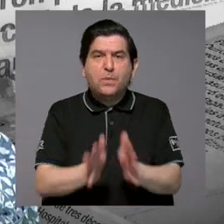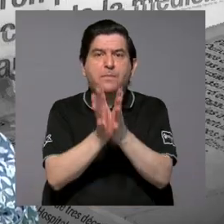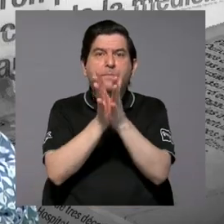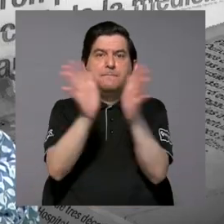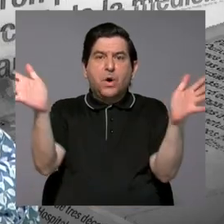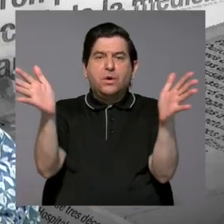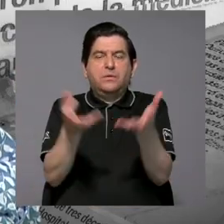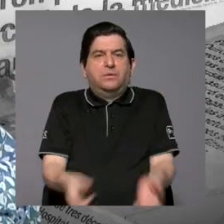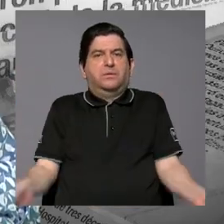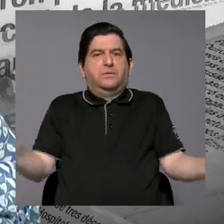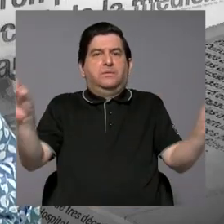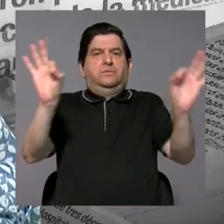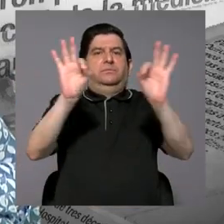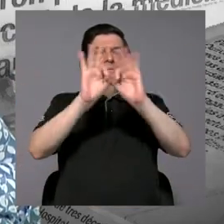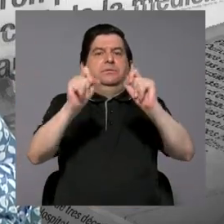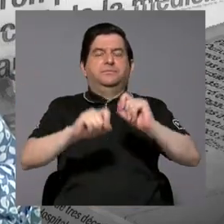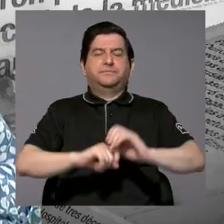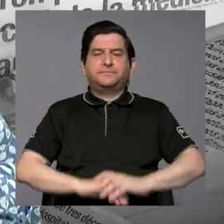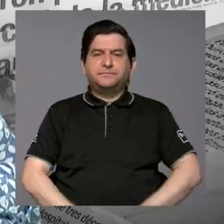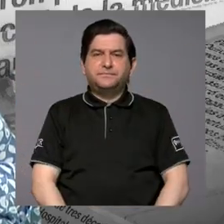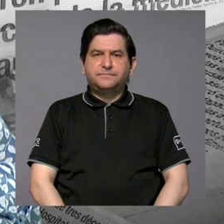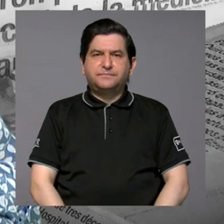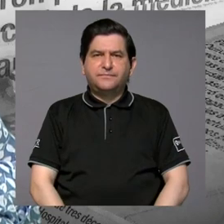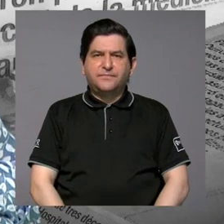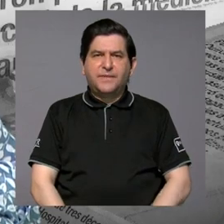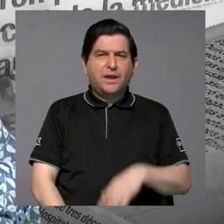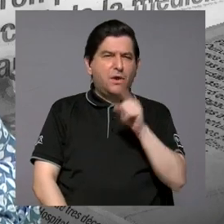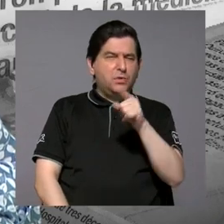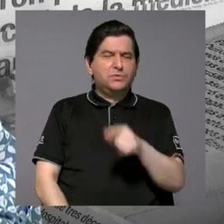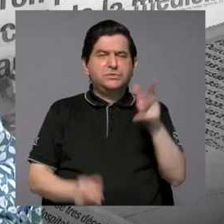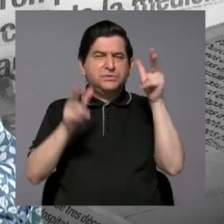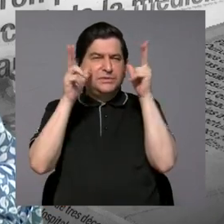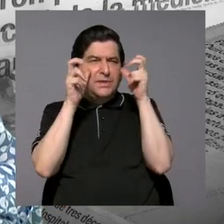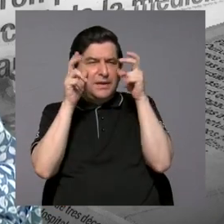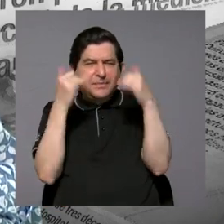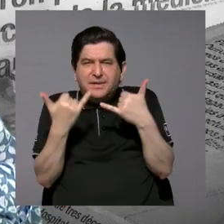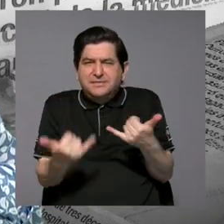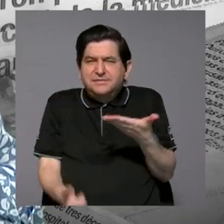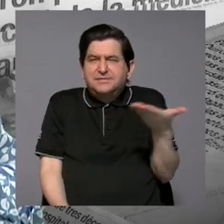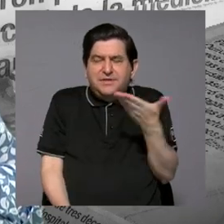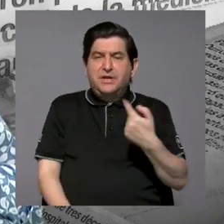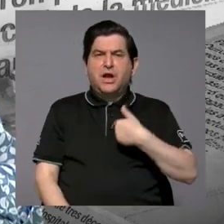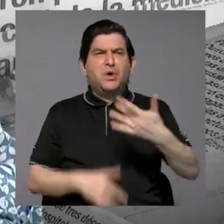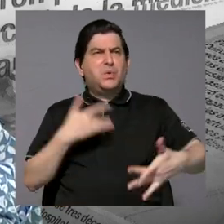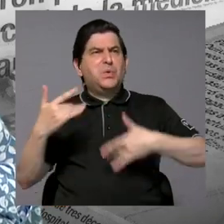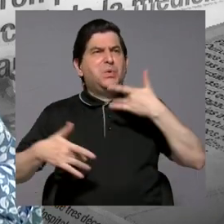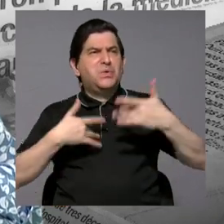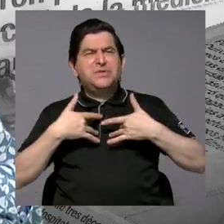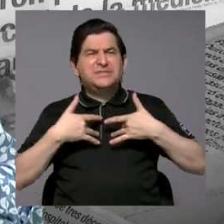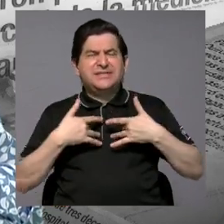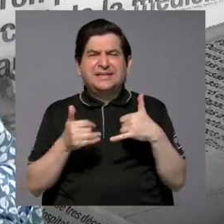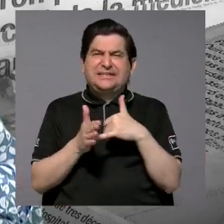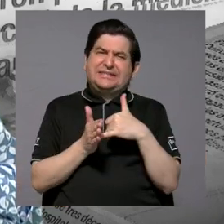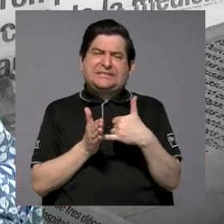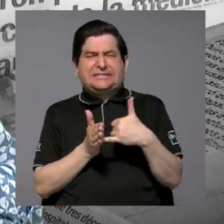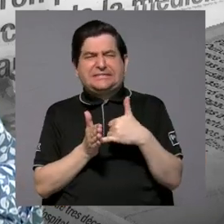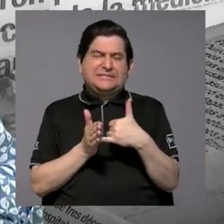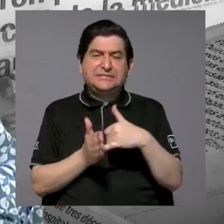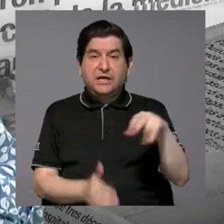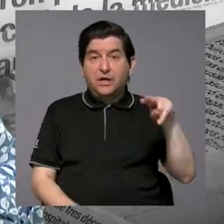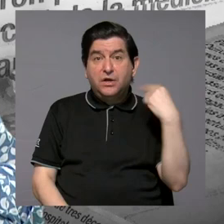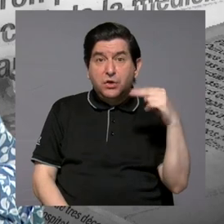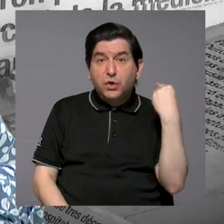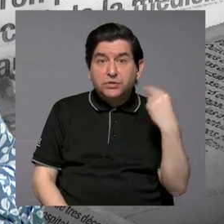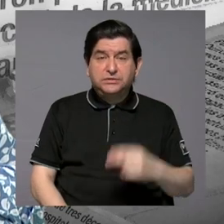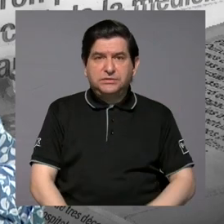importante. ¿Cómo, cómo, qué percibe usted en este momento? Porque uno siente que hay mucha inestabilidad. Las noticias